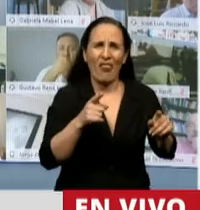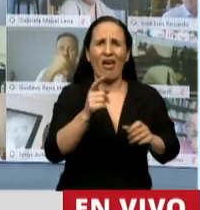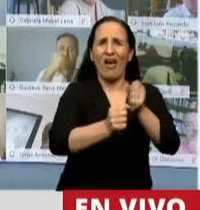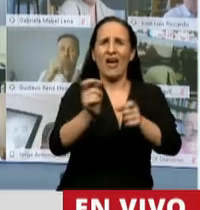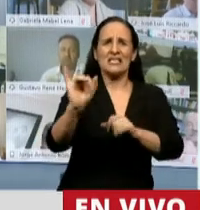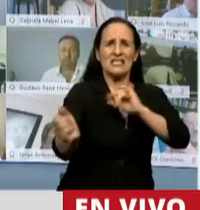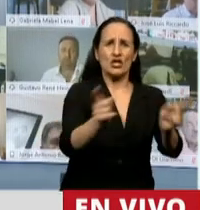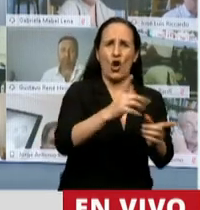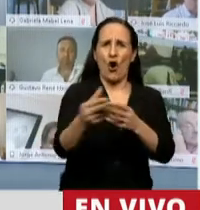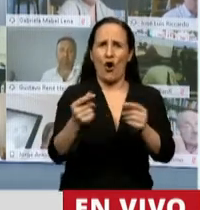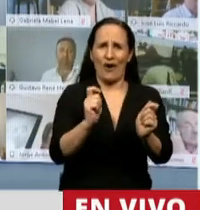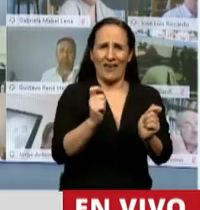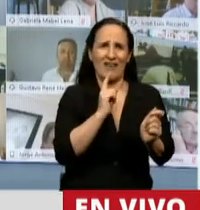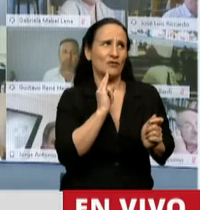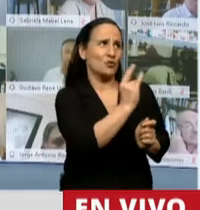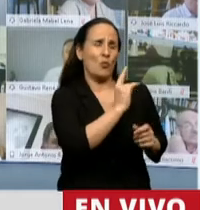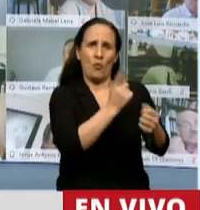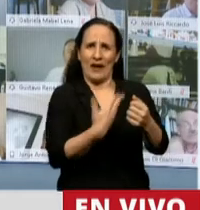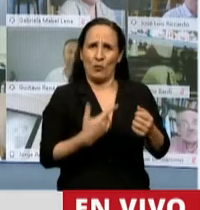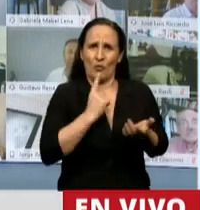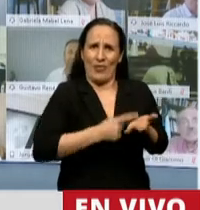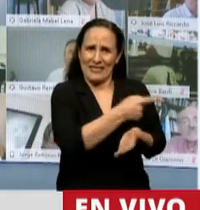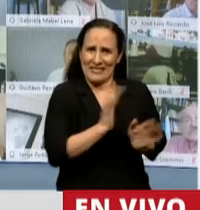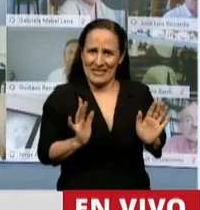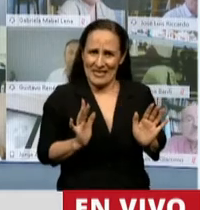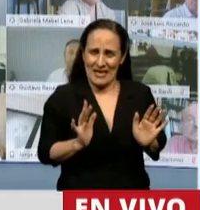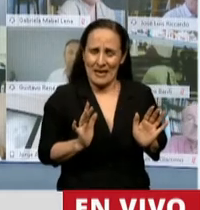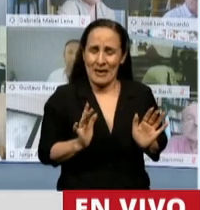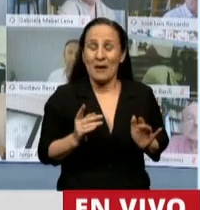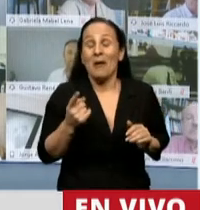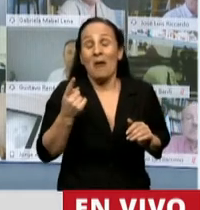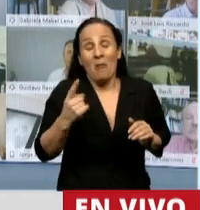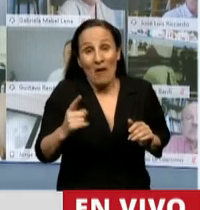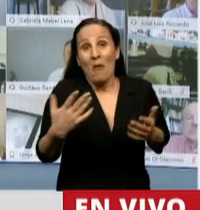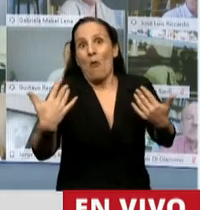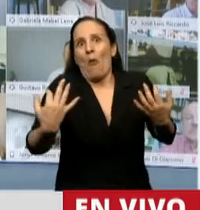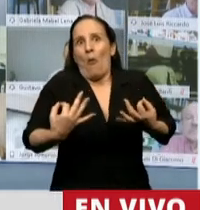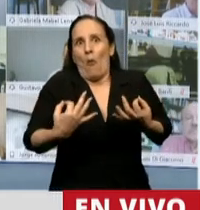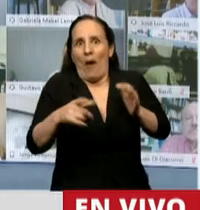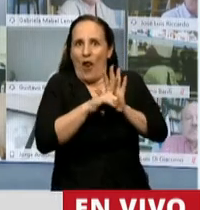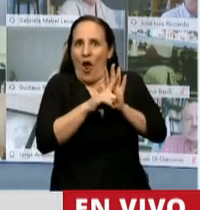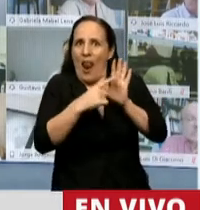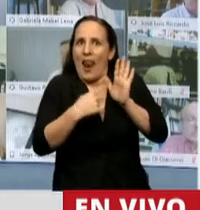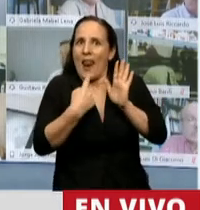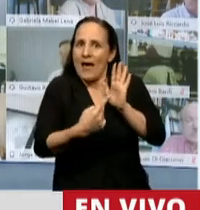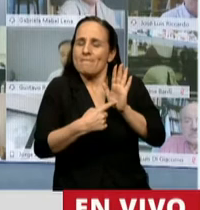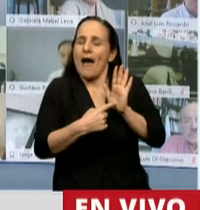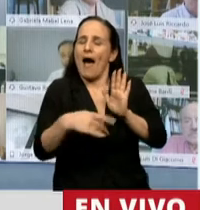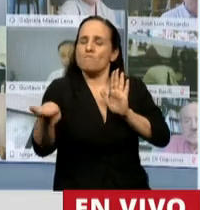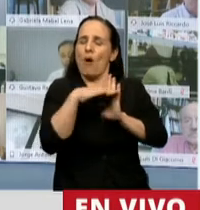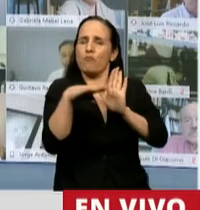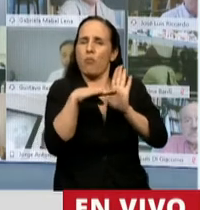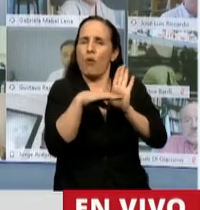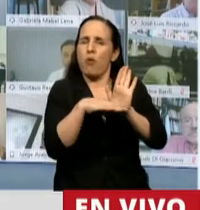este no. De modo que es bueno siempre que haya una ley que fije las pautas, que fije